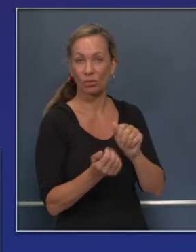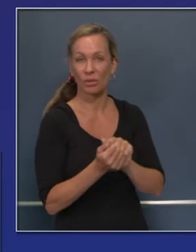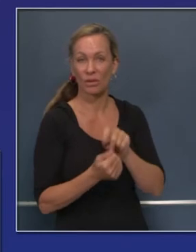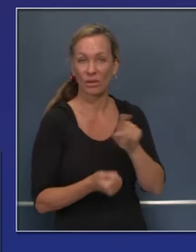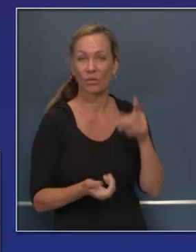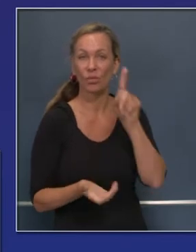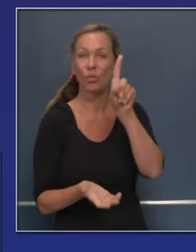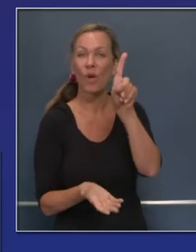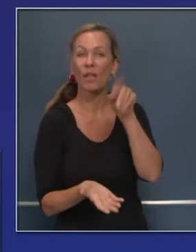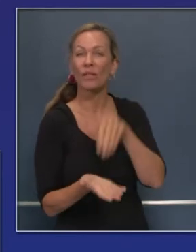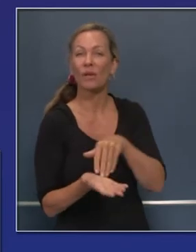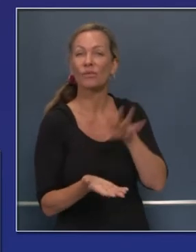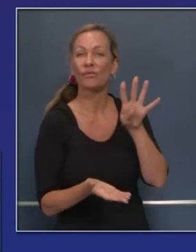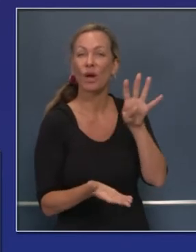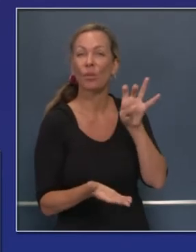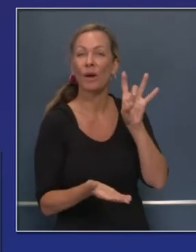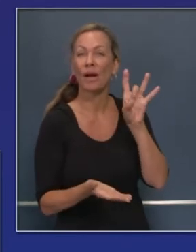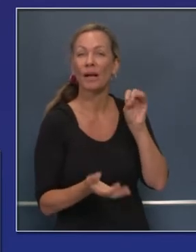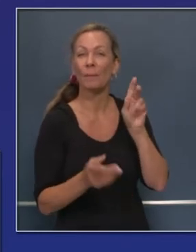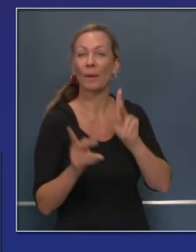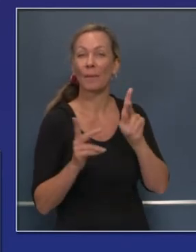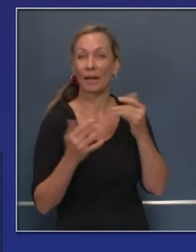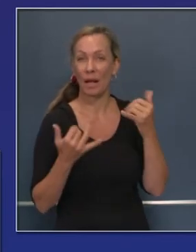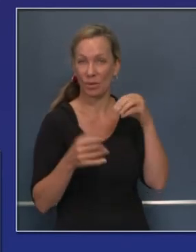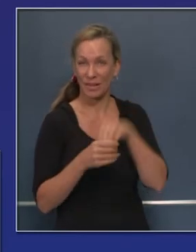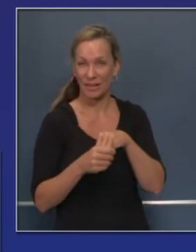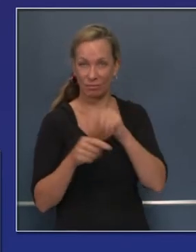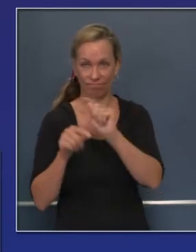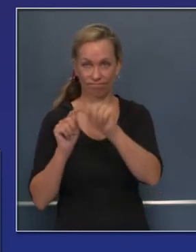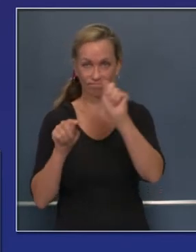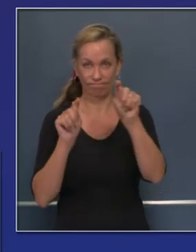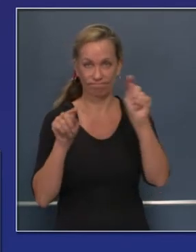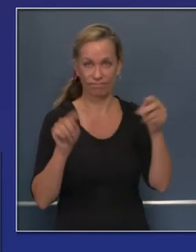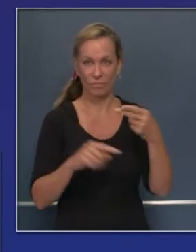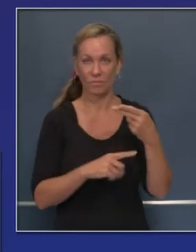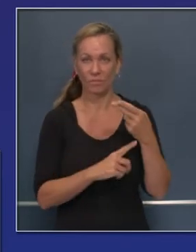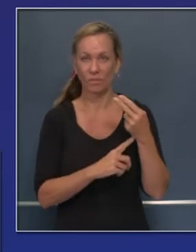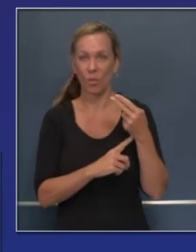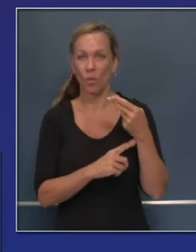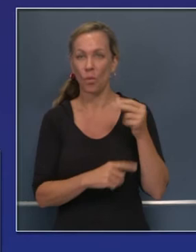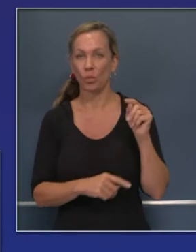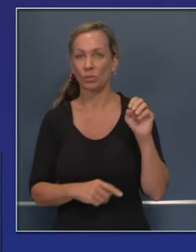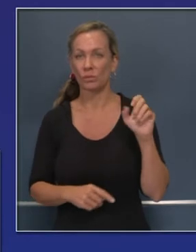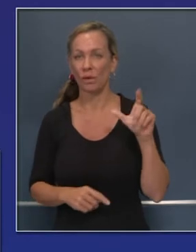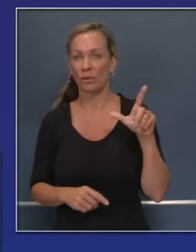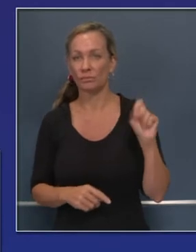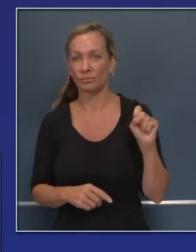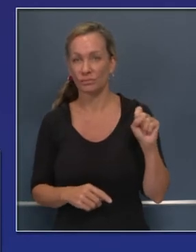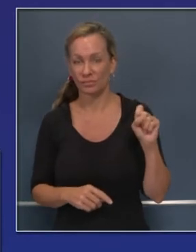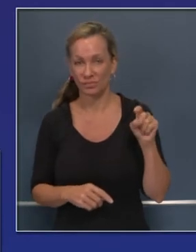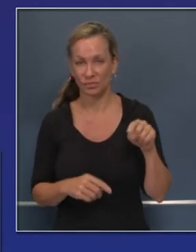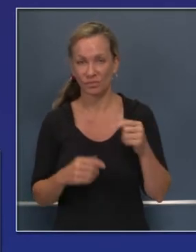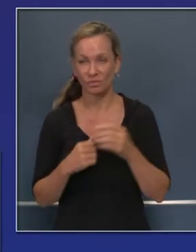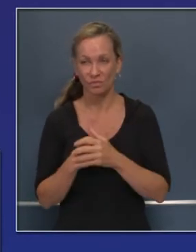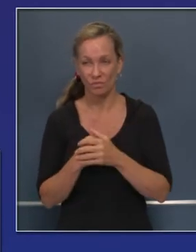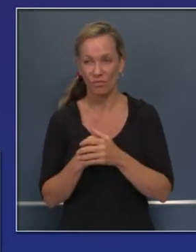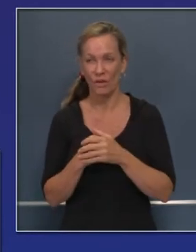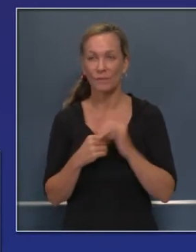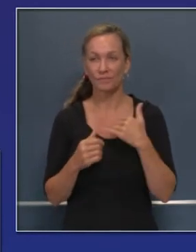parte de lo que hemos creado y construido a lo largo de la pandemia. Nuevos protocolos para procesar